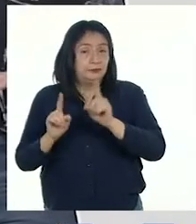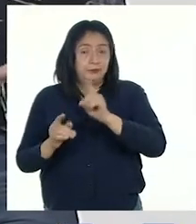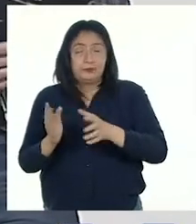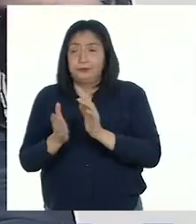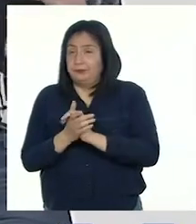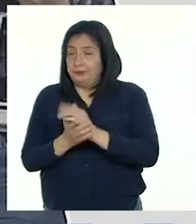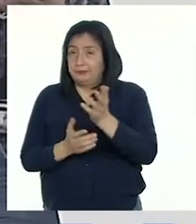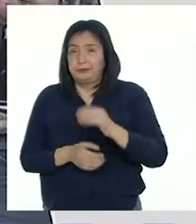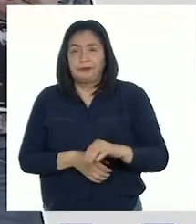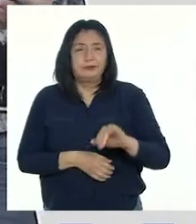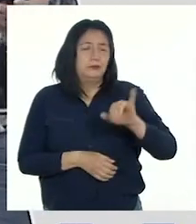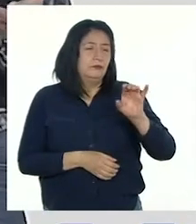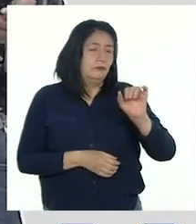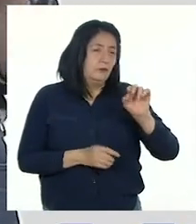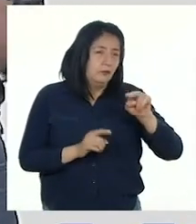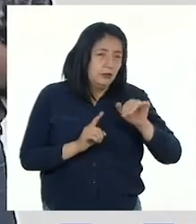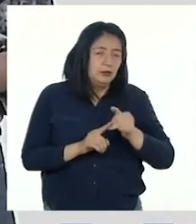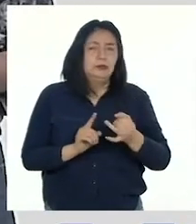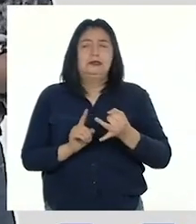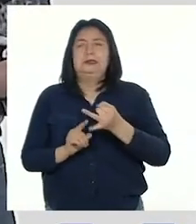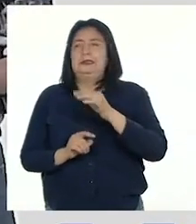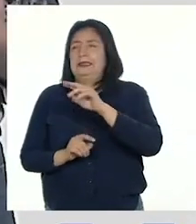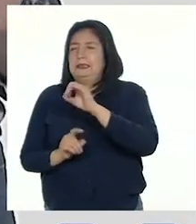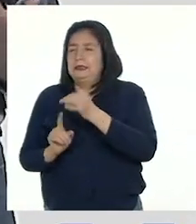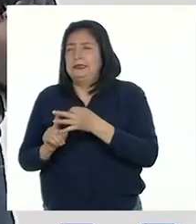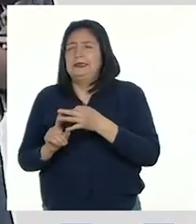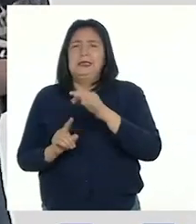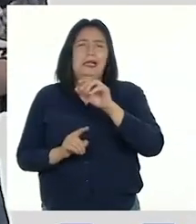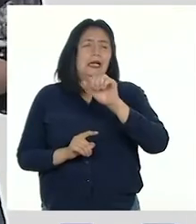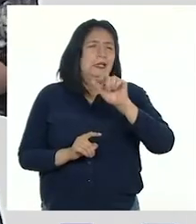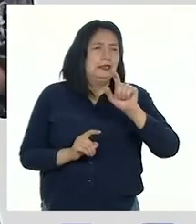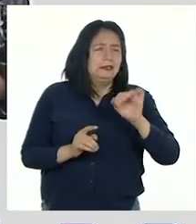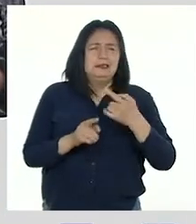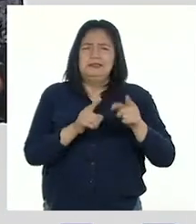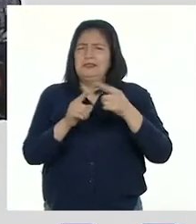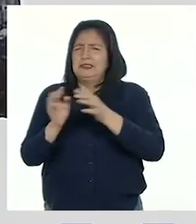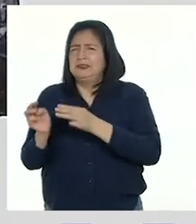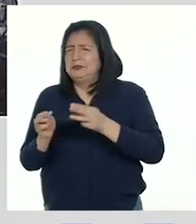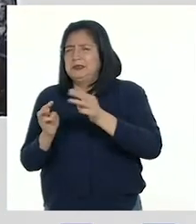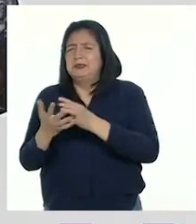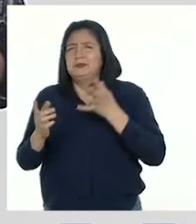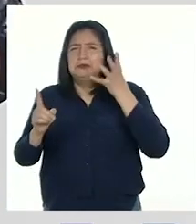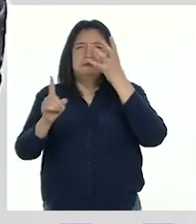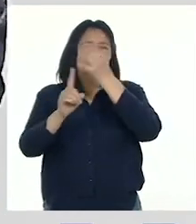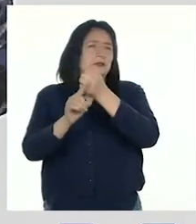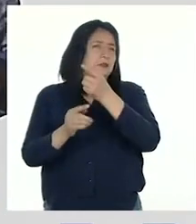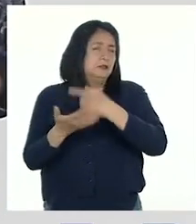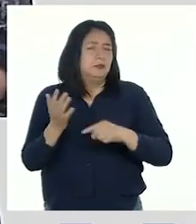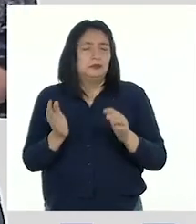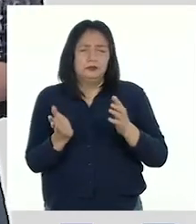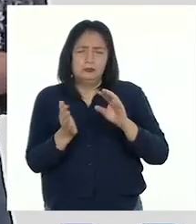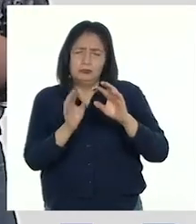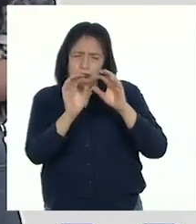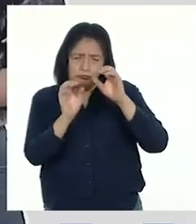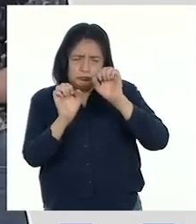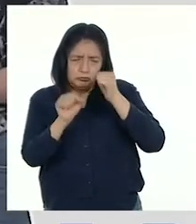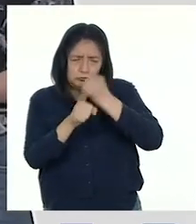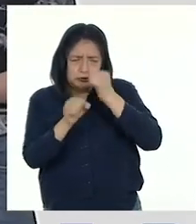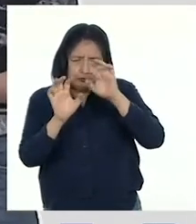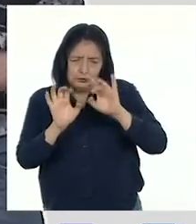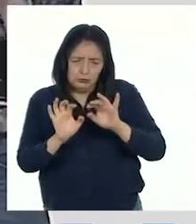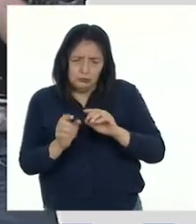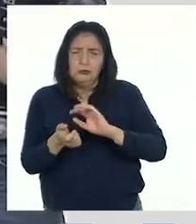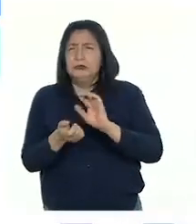compañeros como Joaquín, Natalie y Alejandra usaron distintas estrategias para lograr sus retos, revisar sus productos y